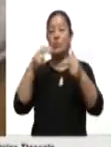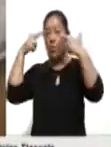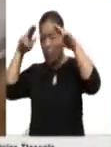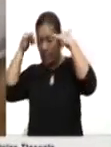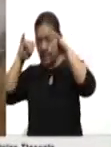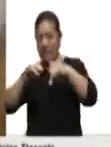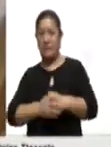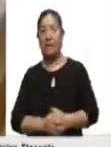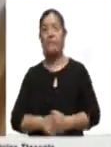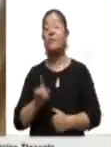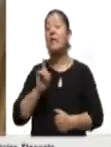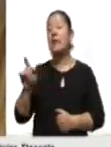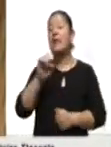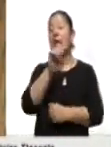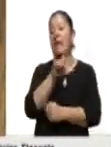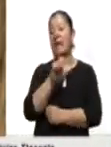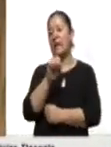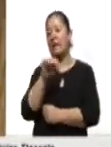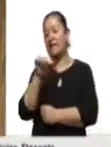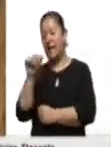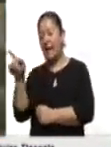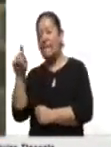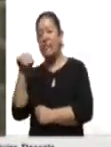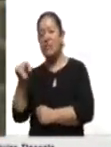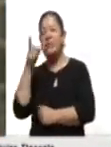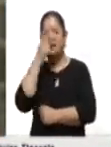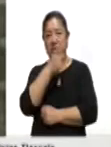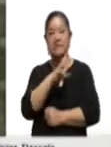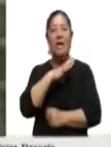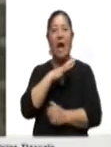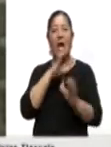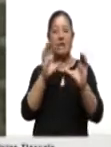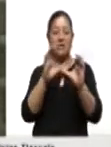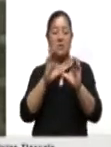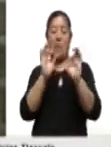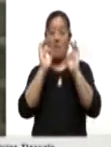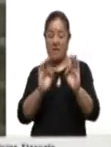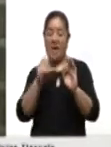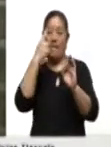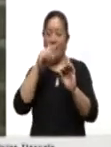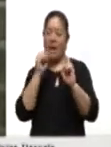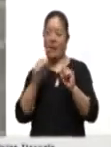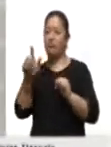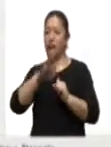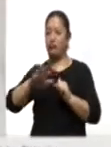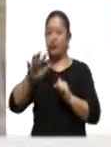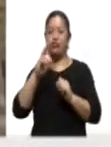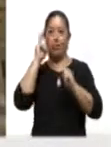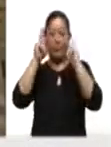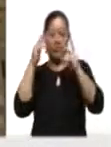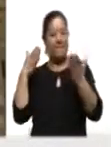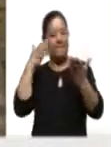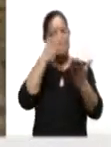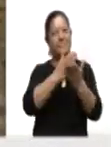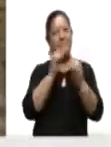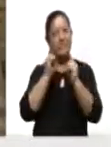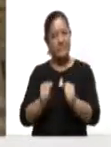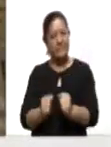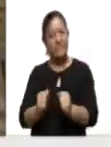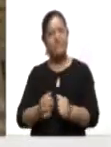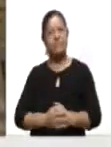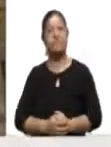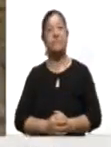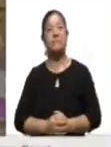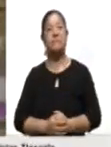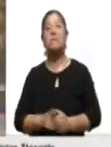Elena Minulina recomendó contratar los servicios de guías certificados para garantizar una visita segura. Contraten a guías de